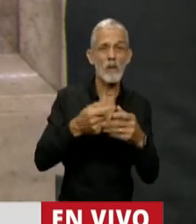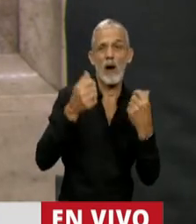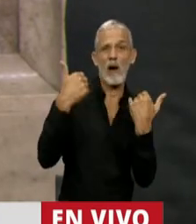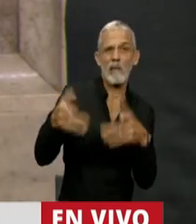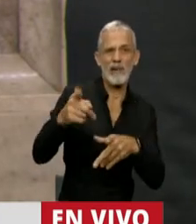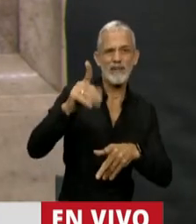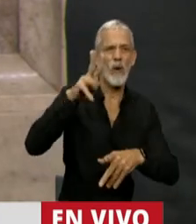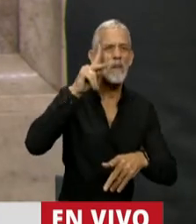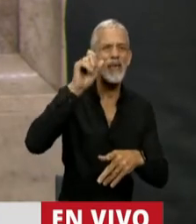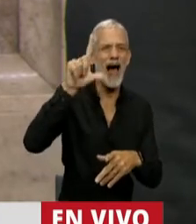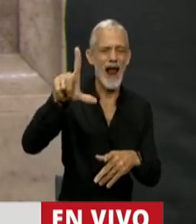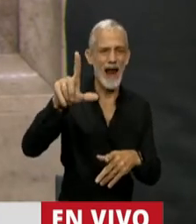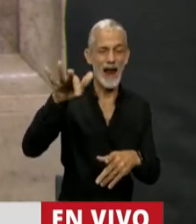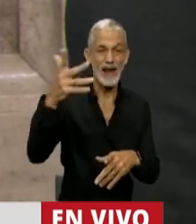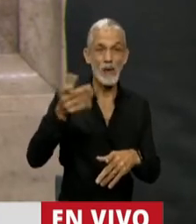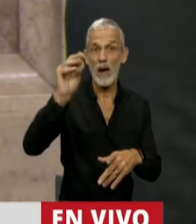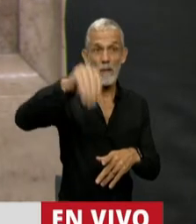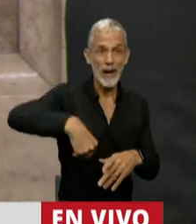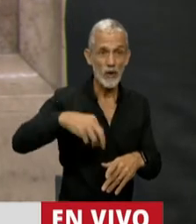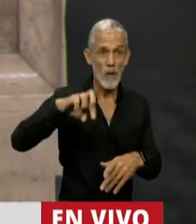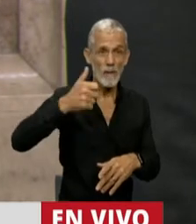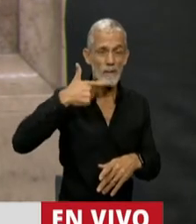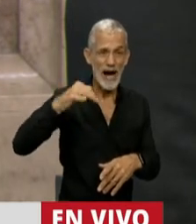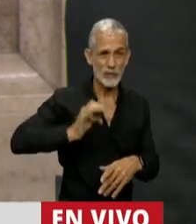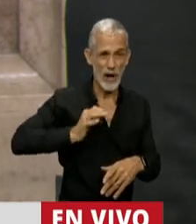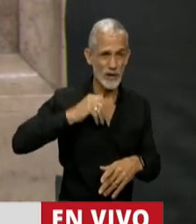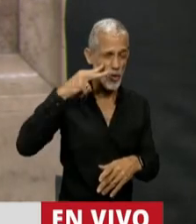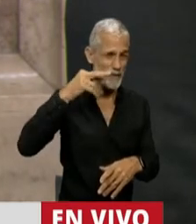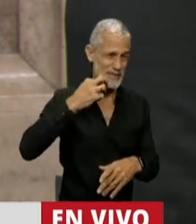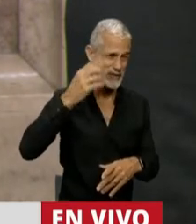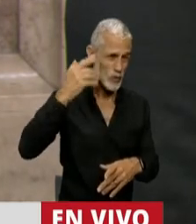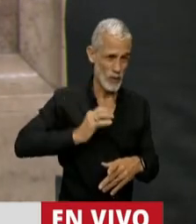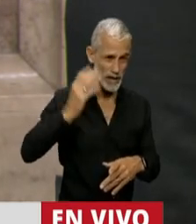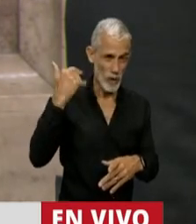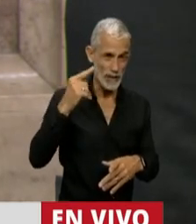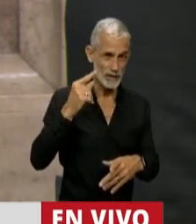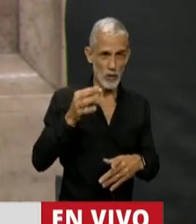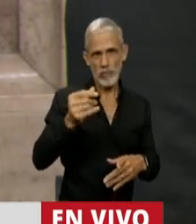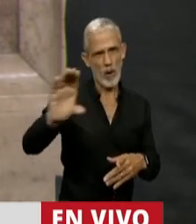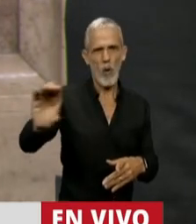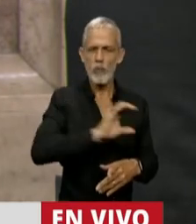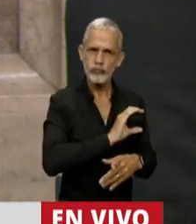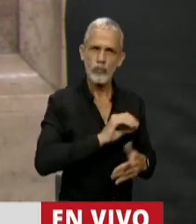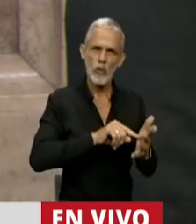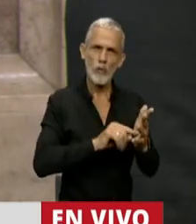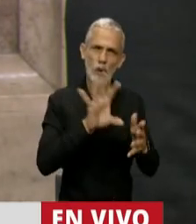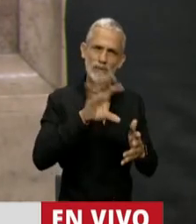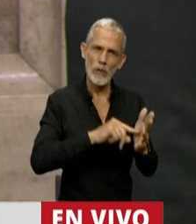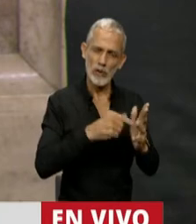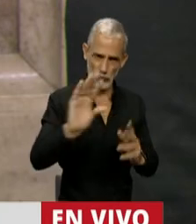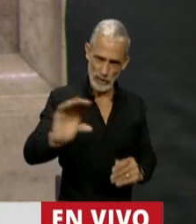después, cuando perdió las PASO en el 2019, el año pasado, le quitó recursos a la provincia de Buenos Aires.